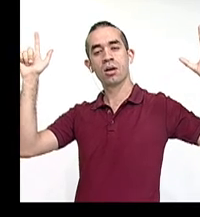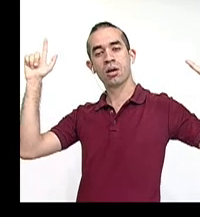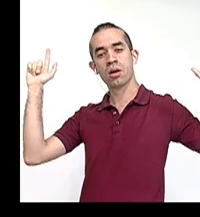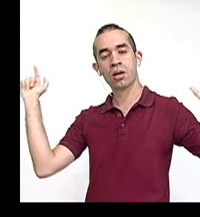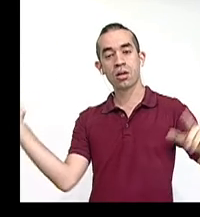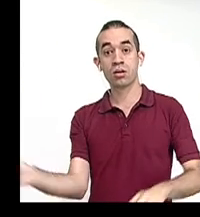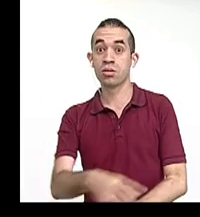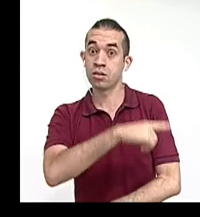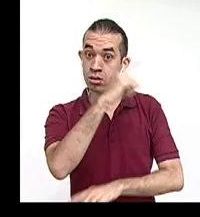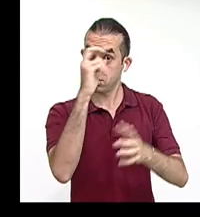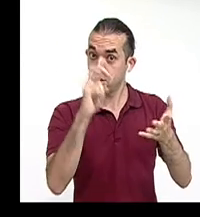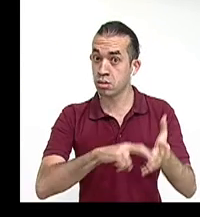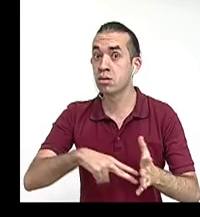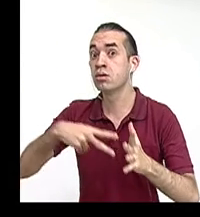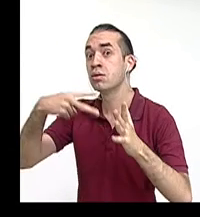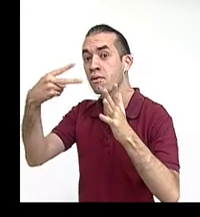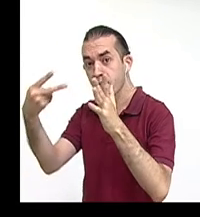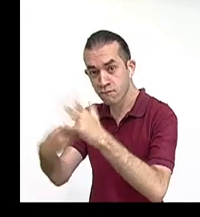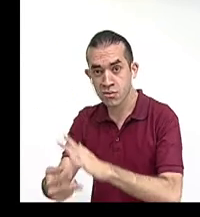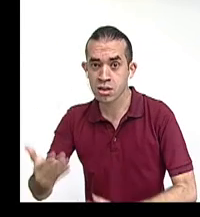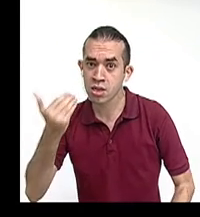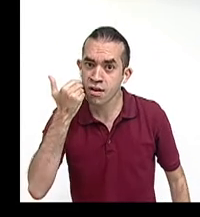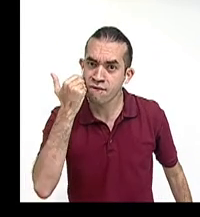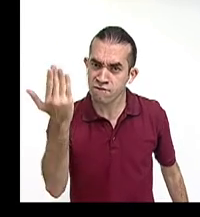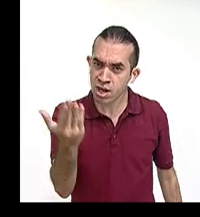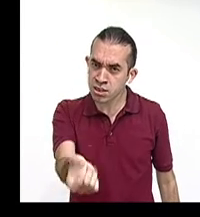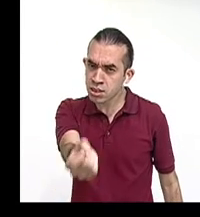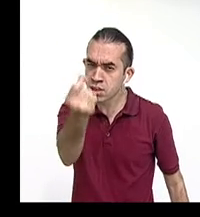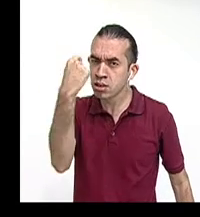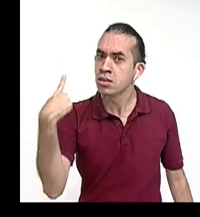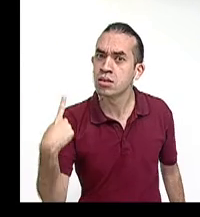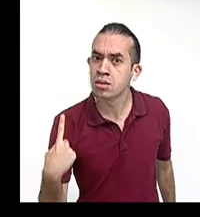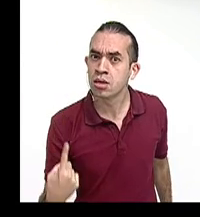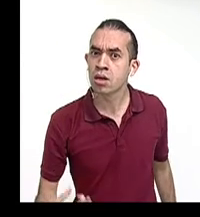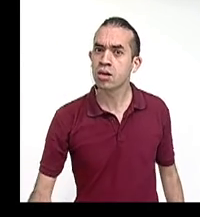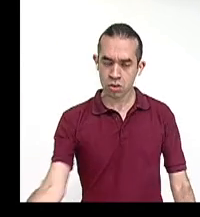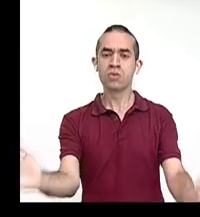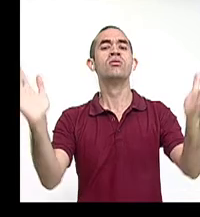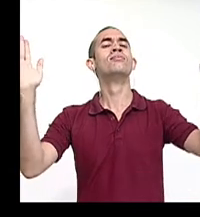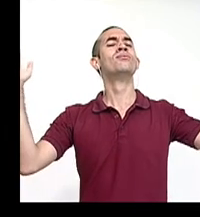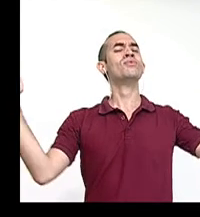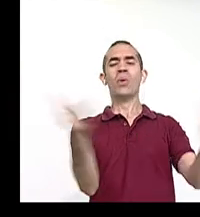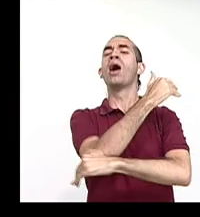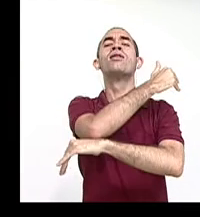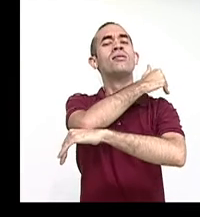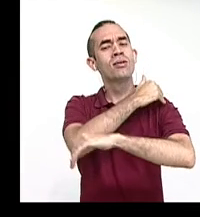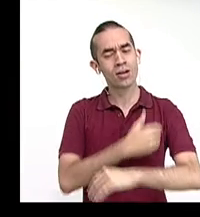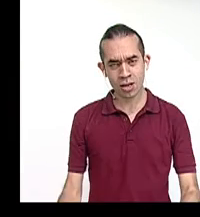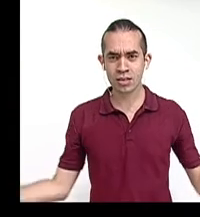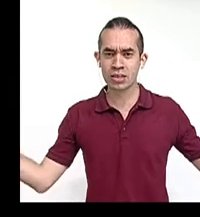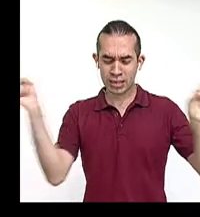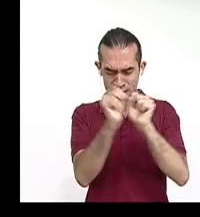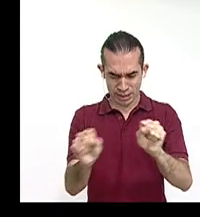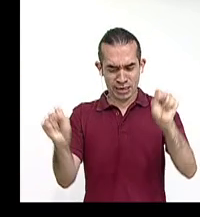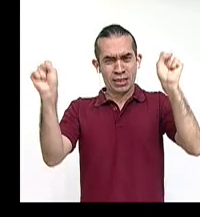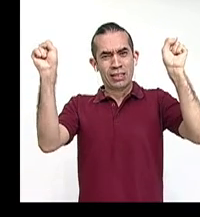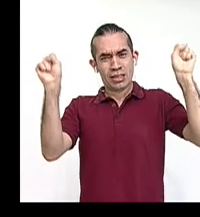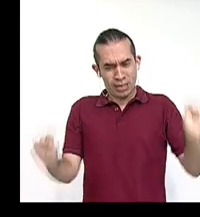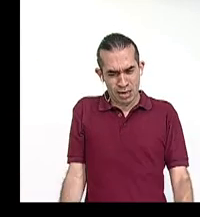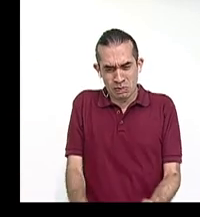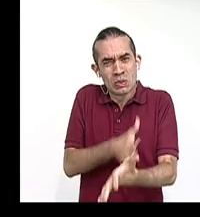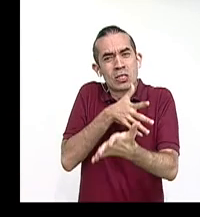hecho fácil poder comprender, alcanzar el canon brutal, inhumano,